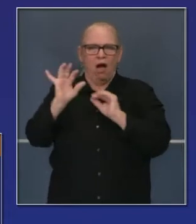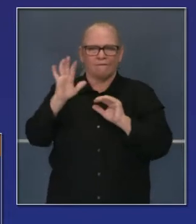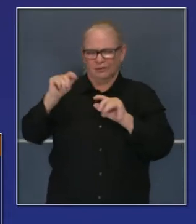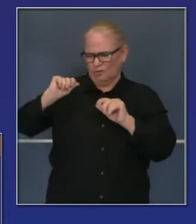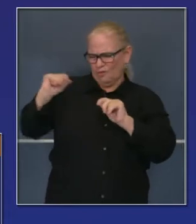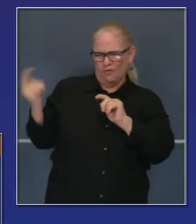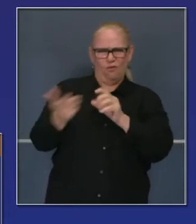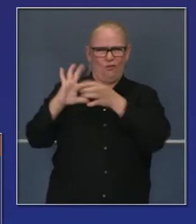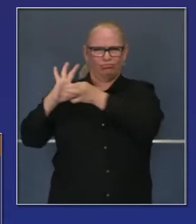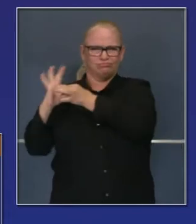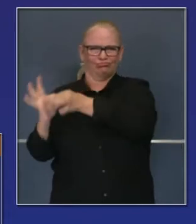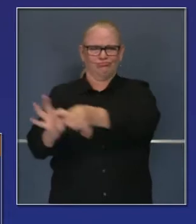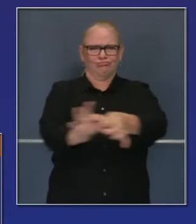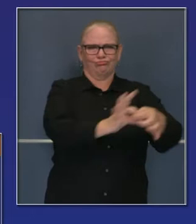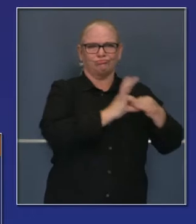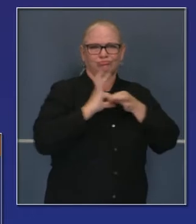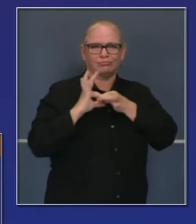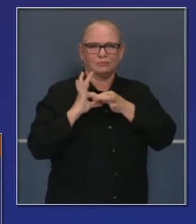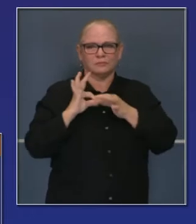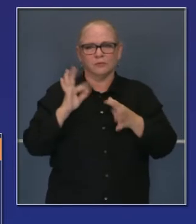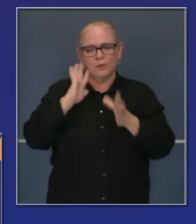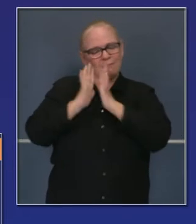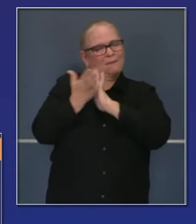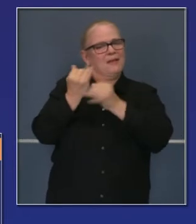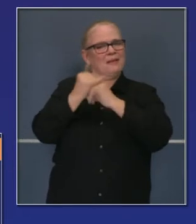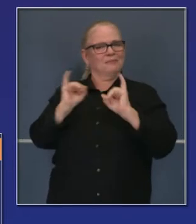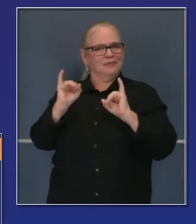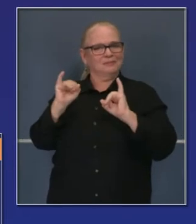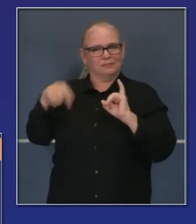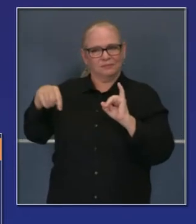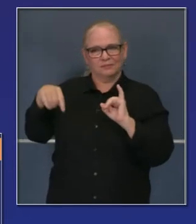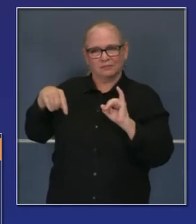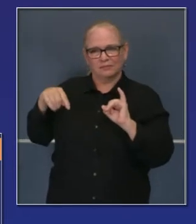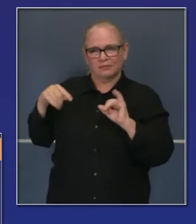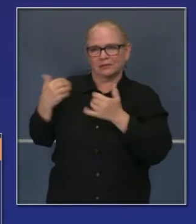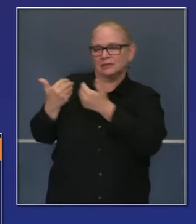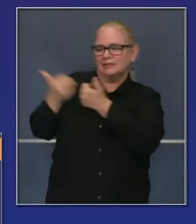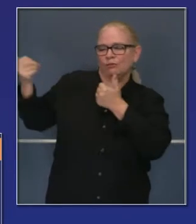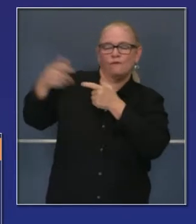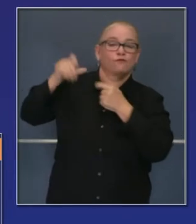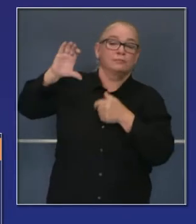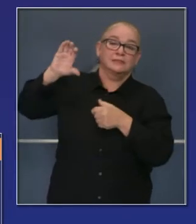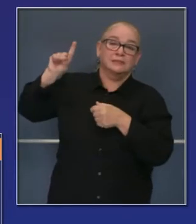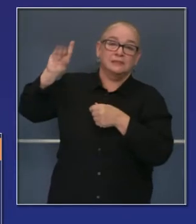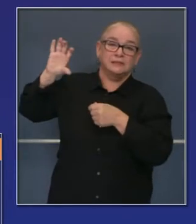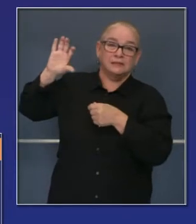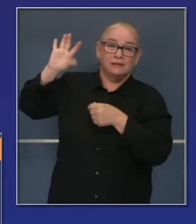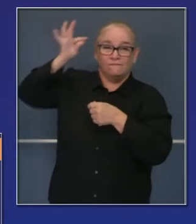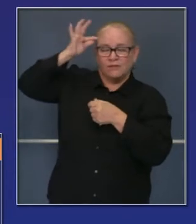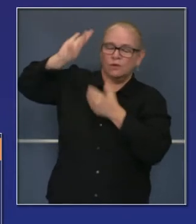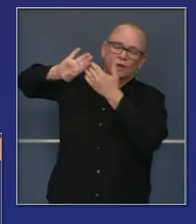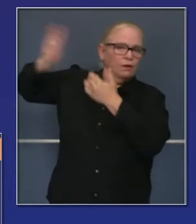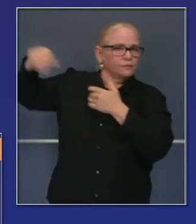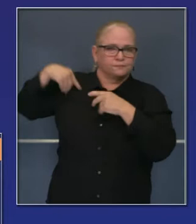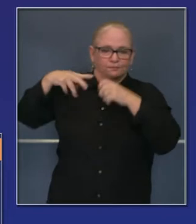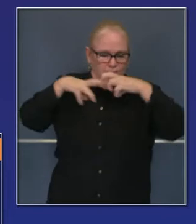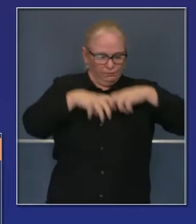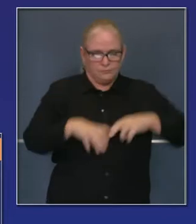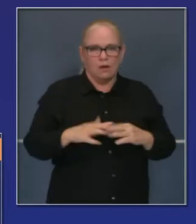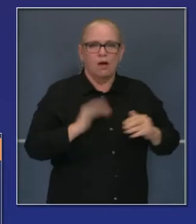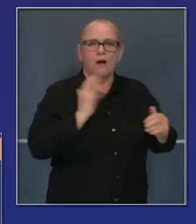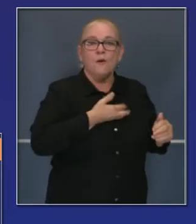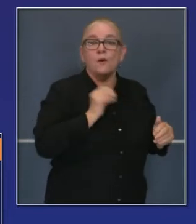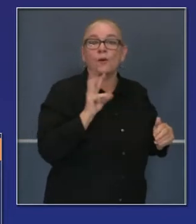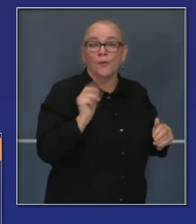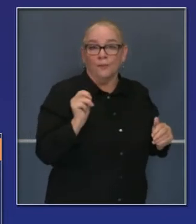y el estado. Todos son parte de este grupo independiente de expertos de salud que nos van a ayudar a avanzar. Y a